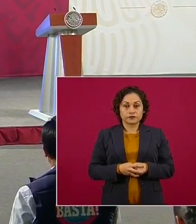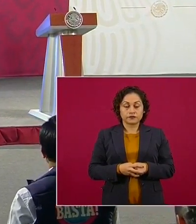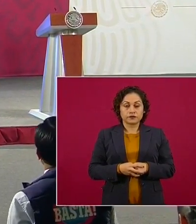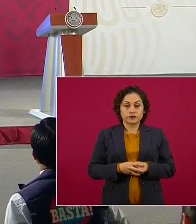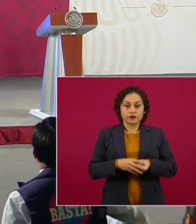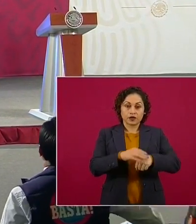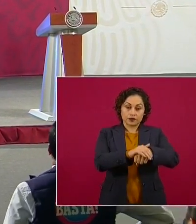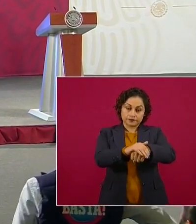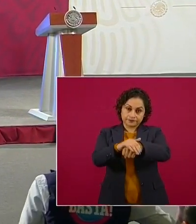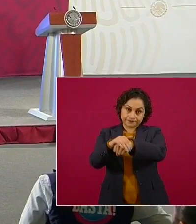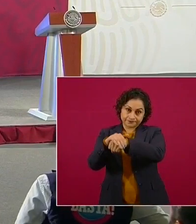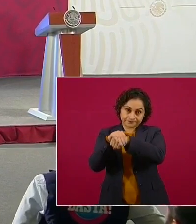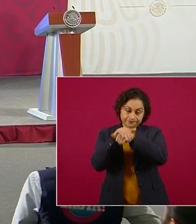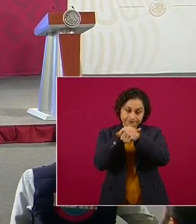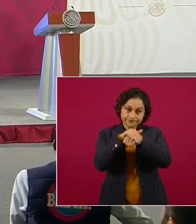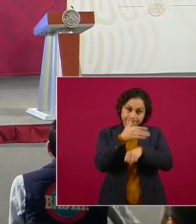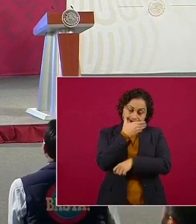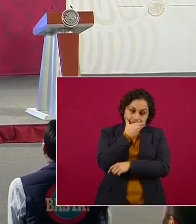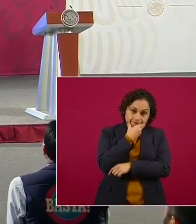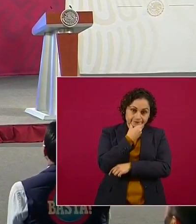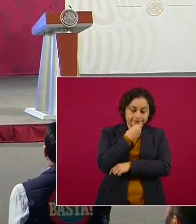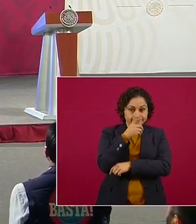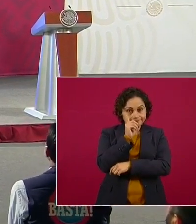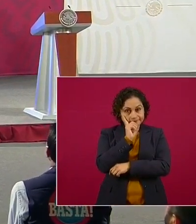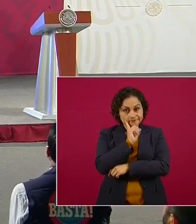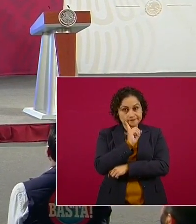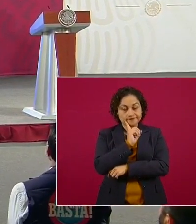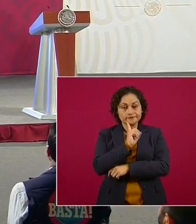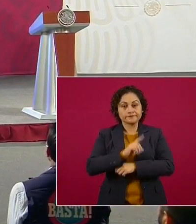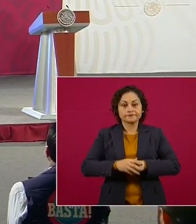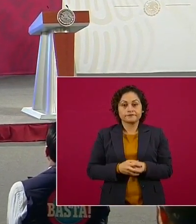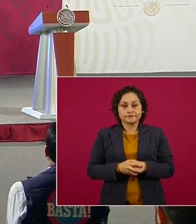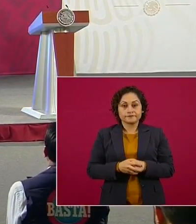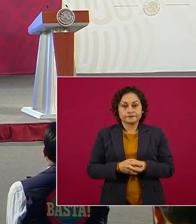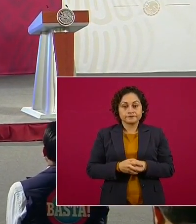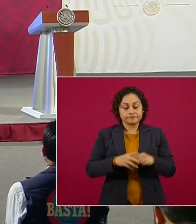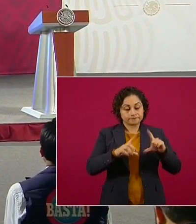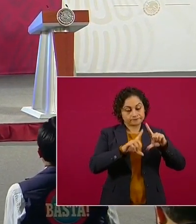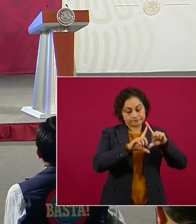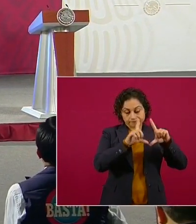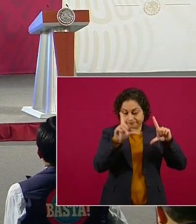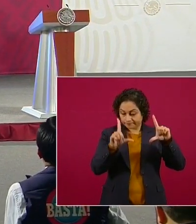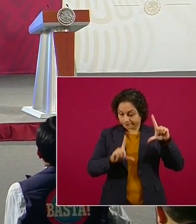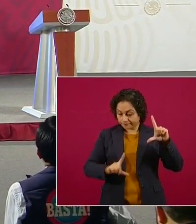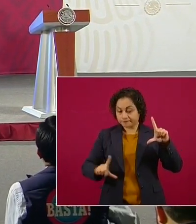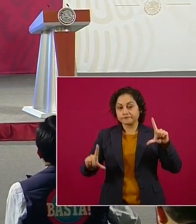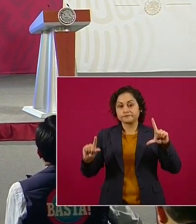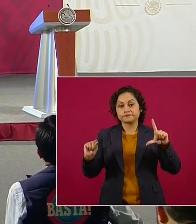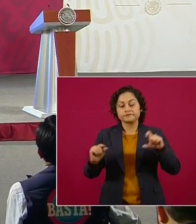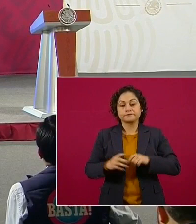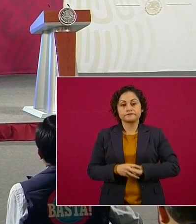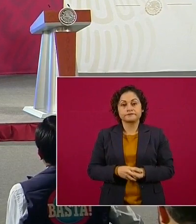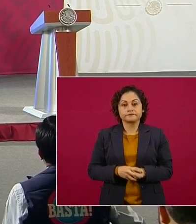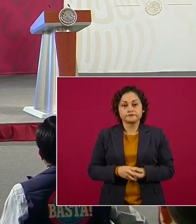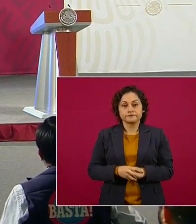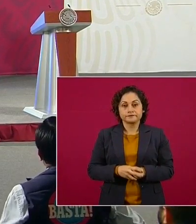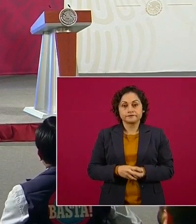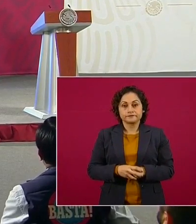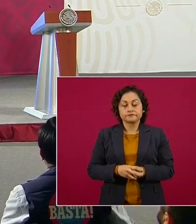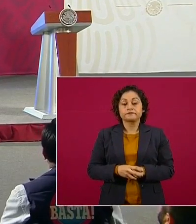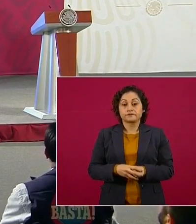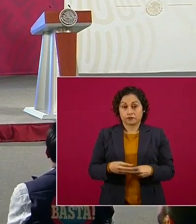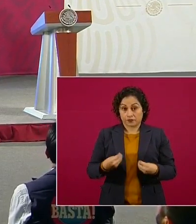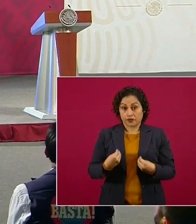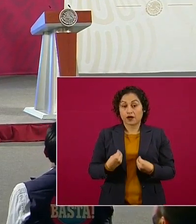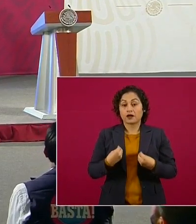Amigas, amigos de todo el país y habitantes